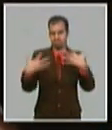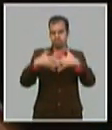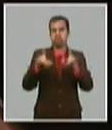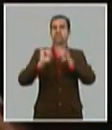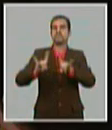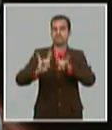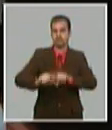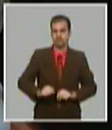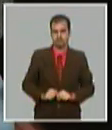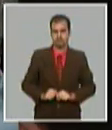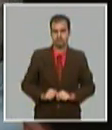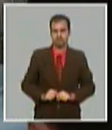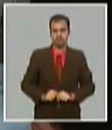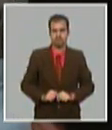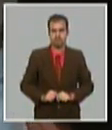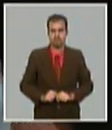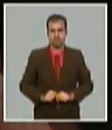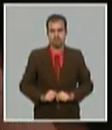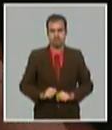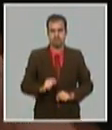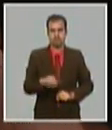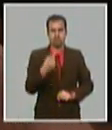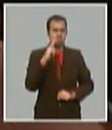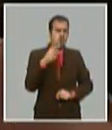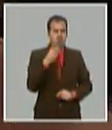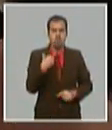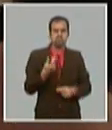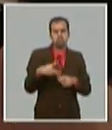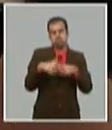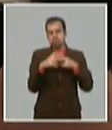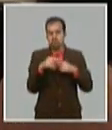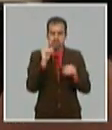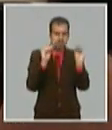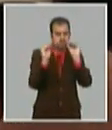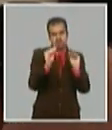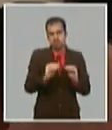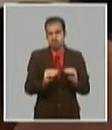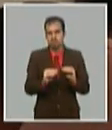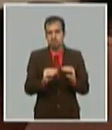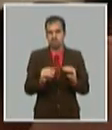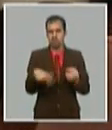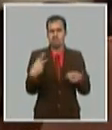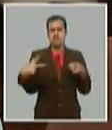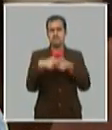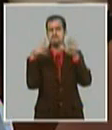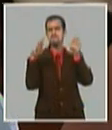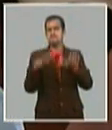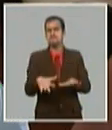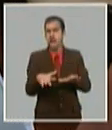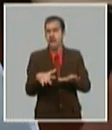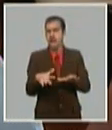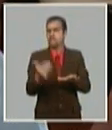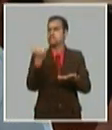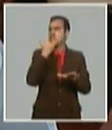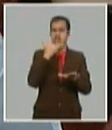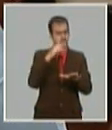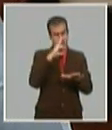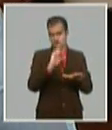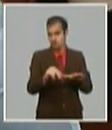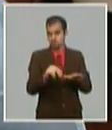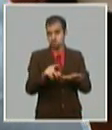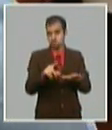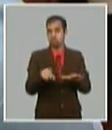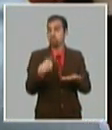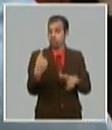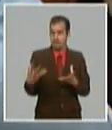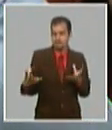búsqueda permanente de soluciones no pararnos ante ninguna traba pensar siempre como país